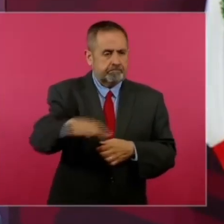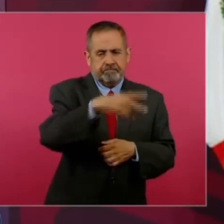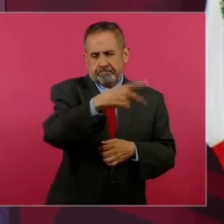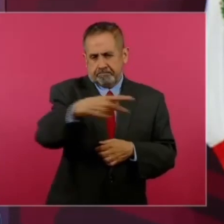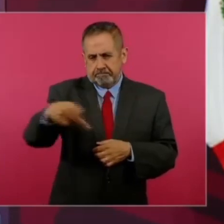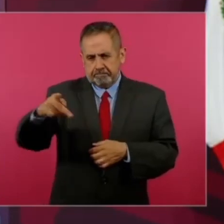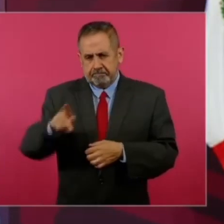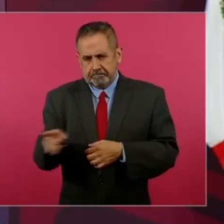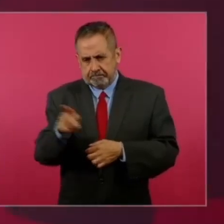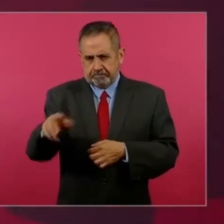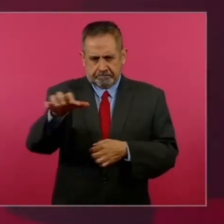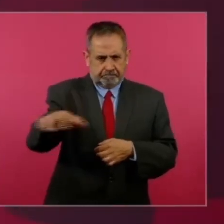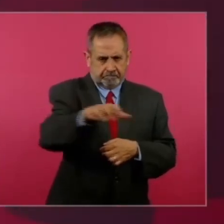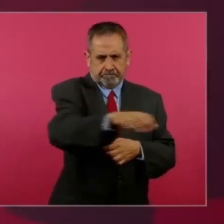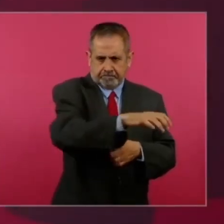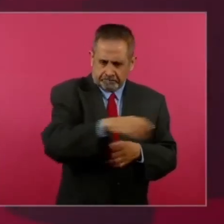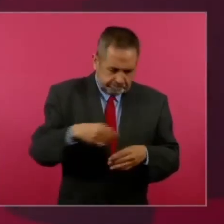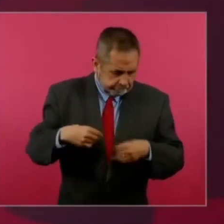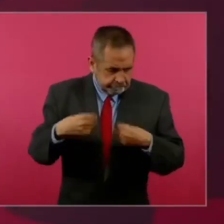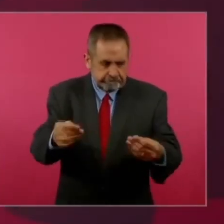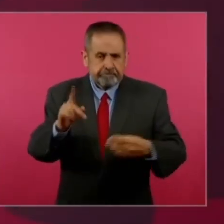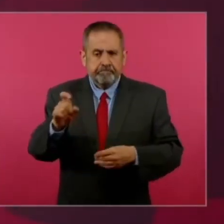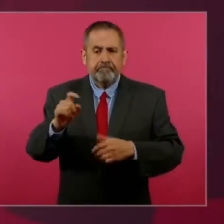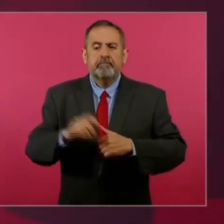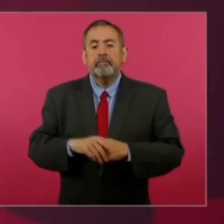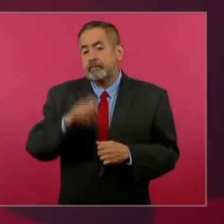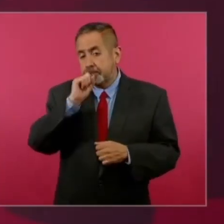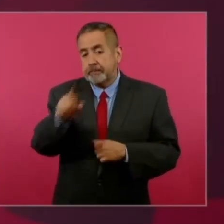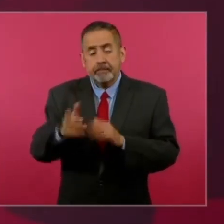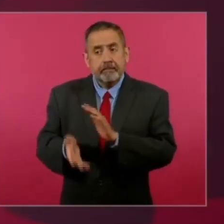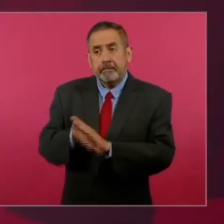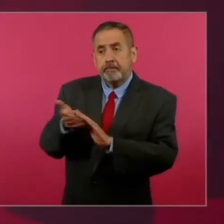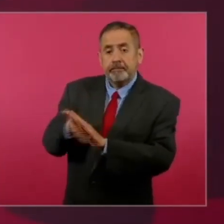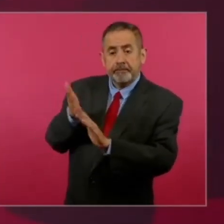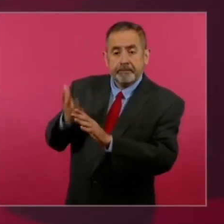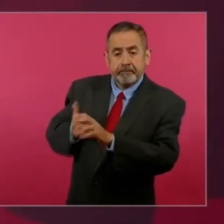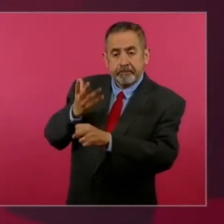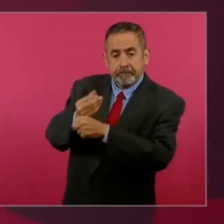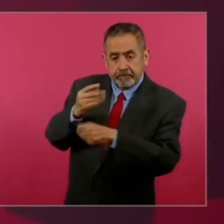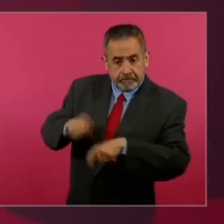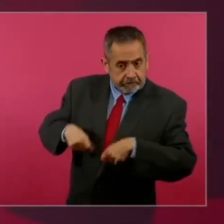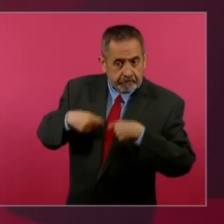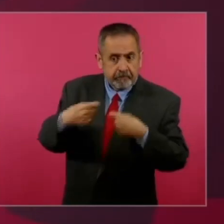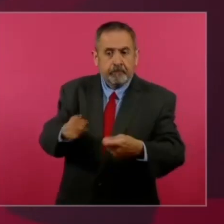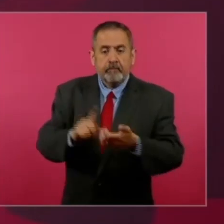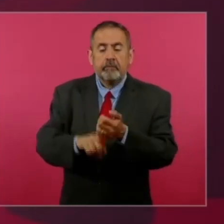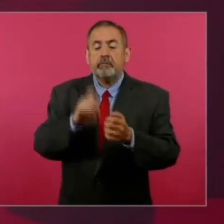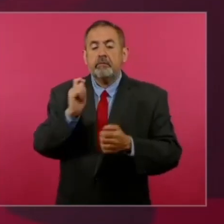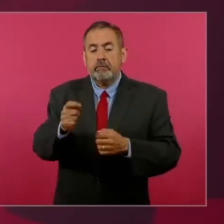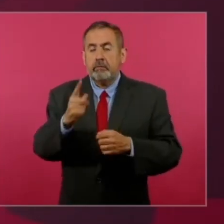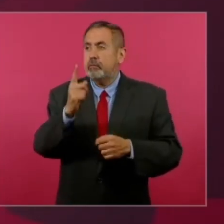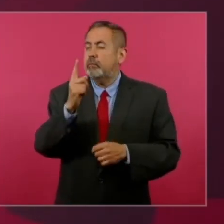y se les está construyendo un nuevo